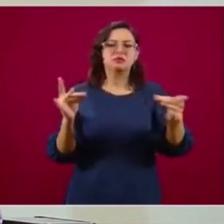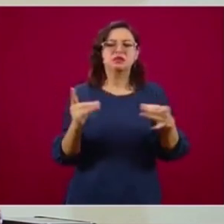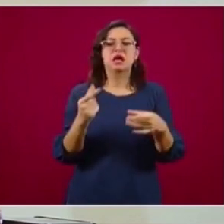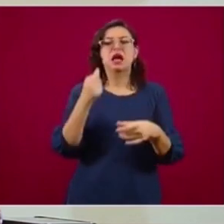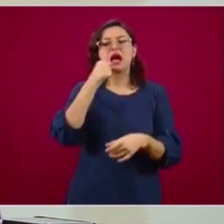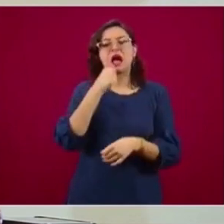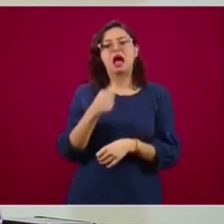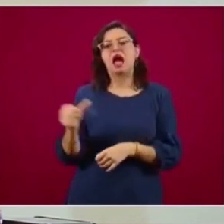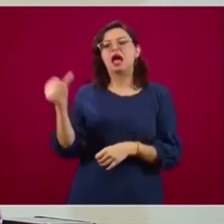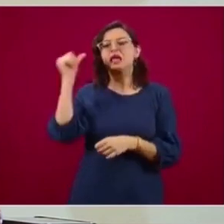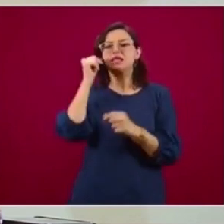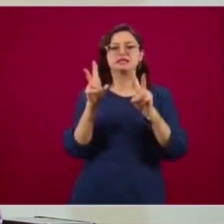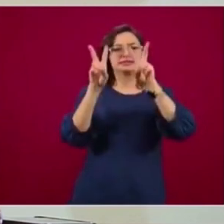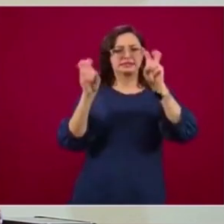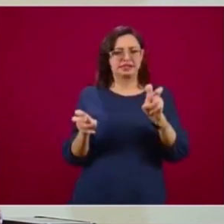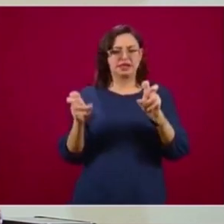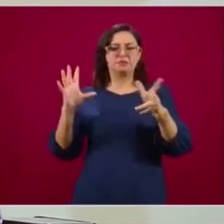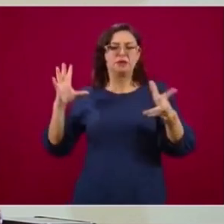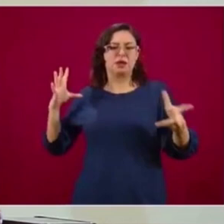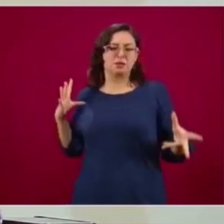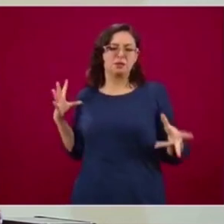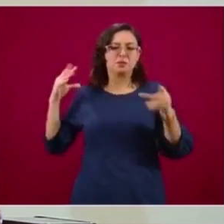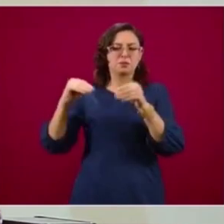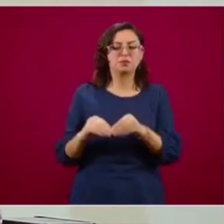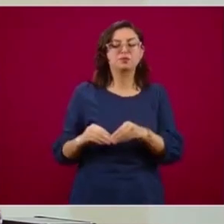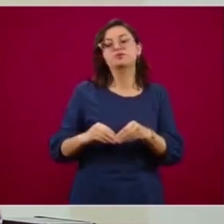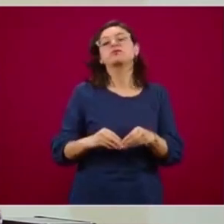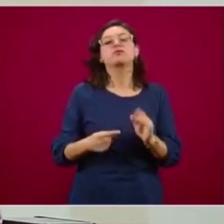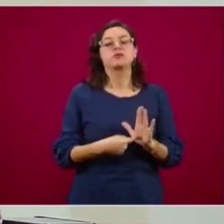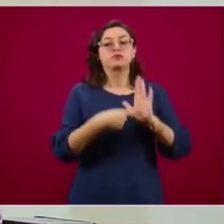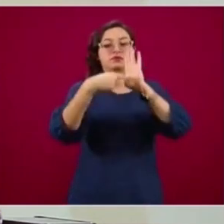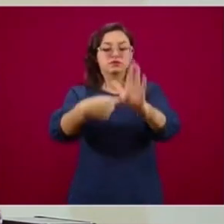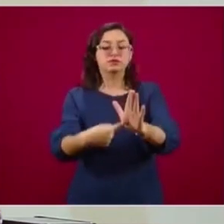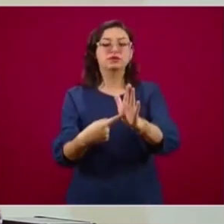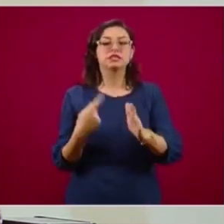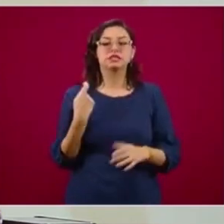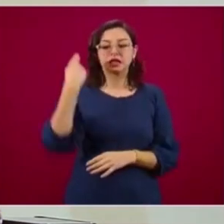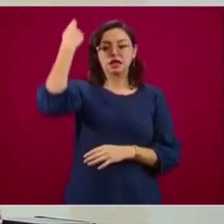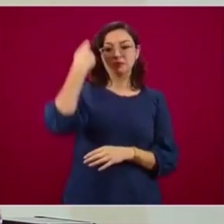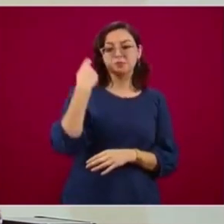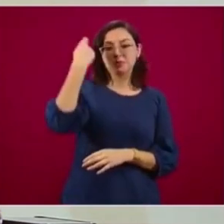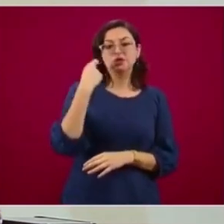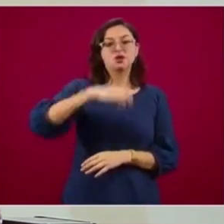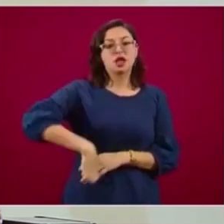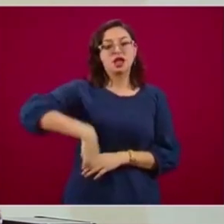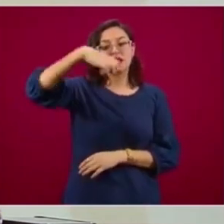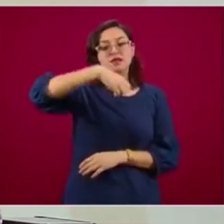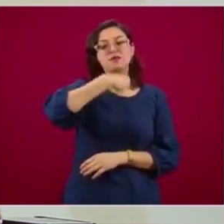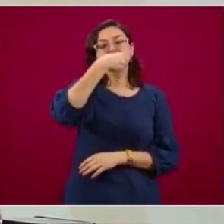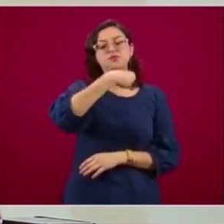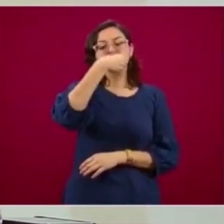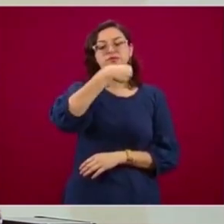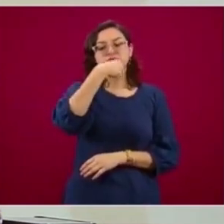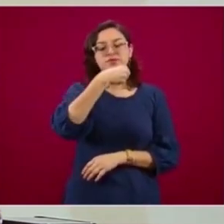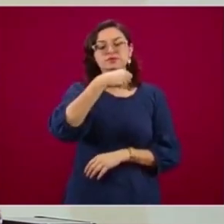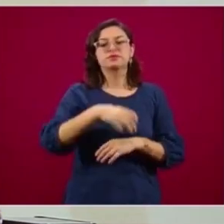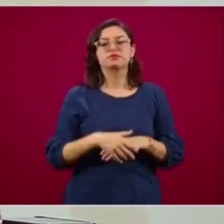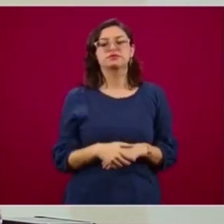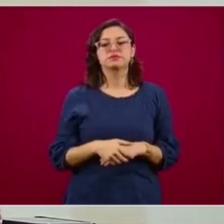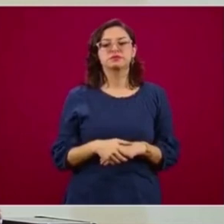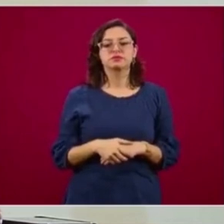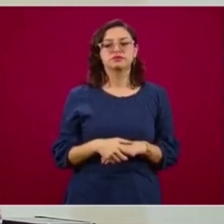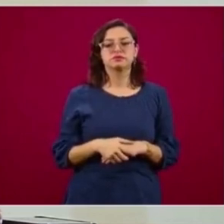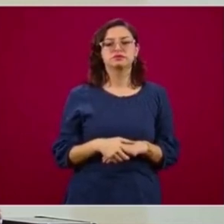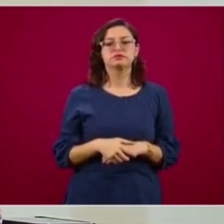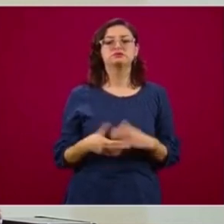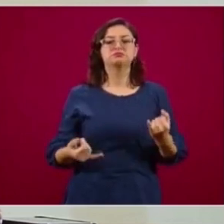entrada que ya ocho millones de adultos mayores están recibiendo su pensión, que este ya es un derecho